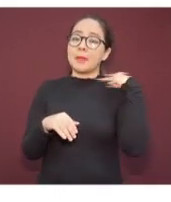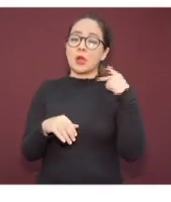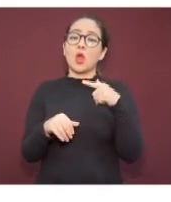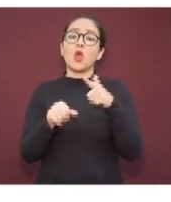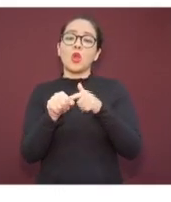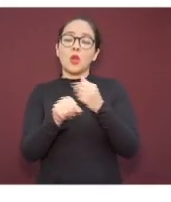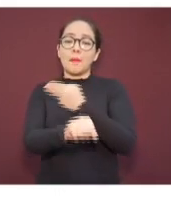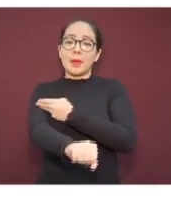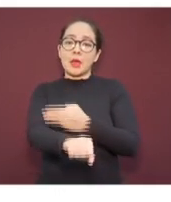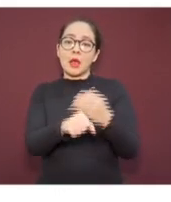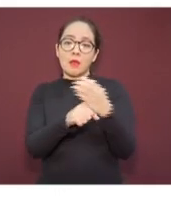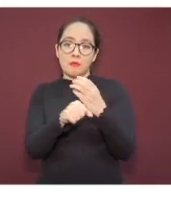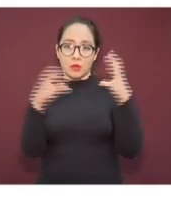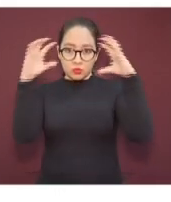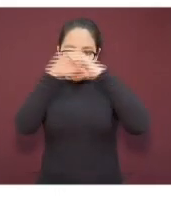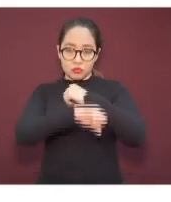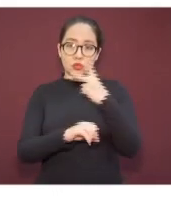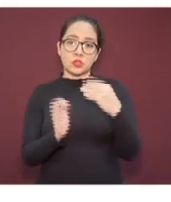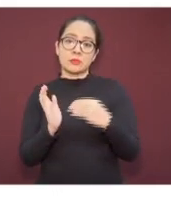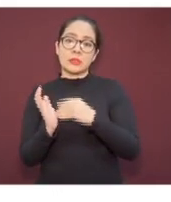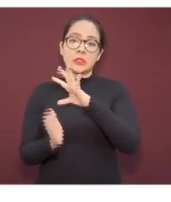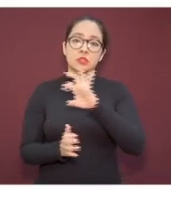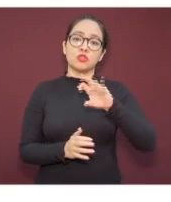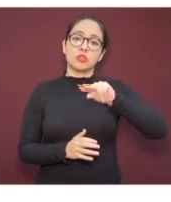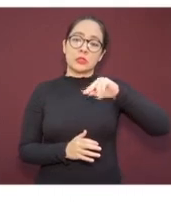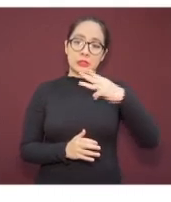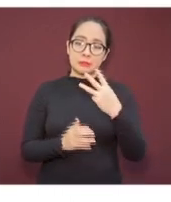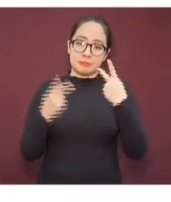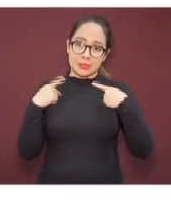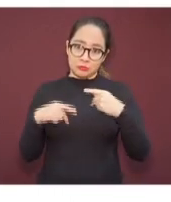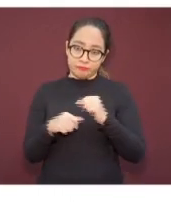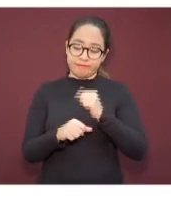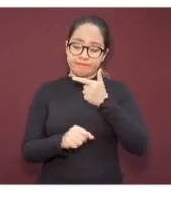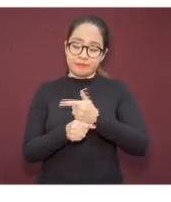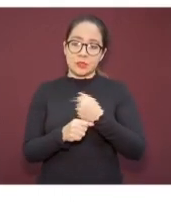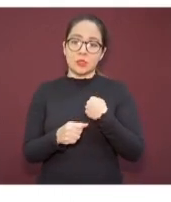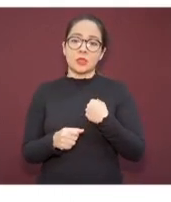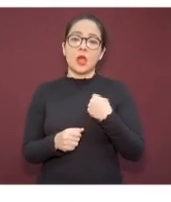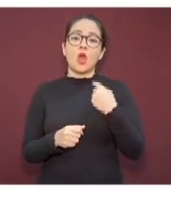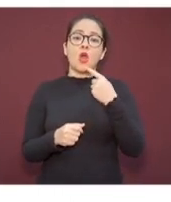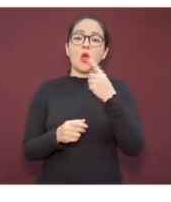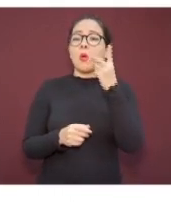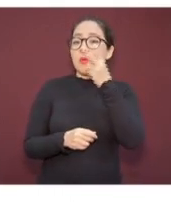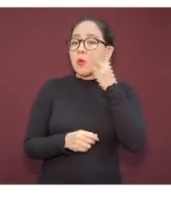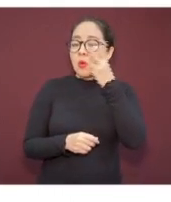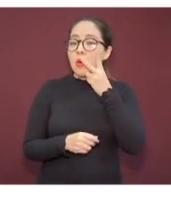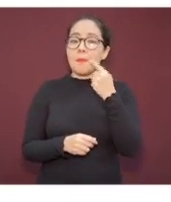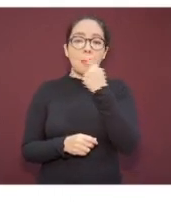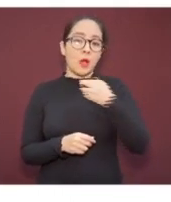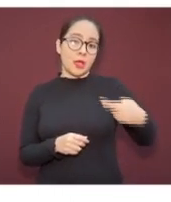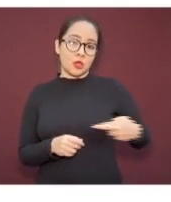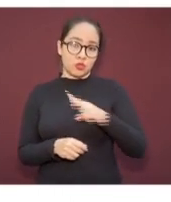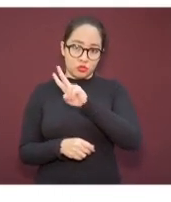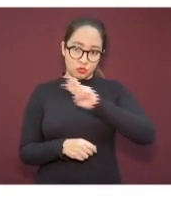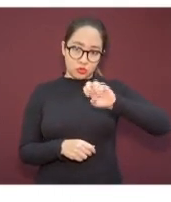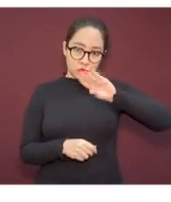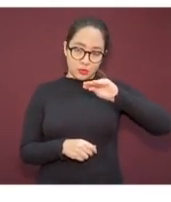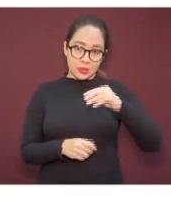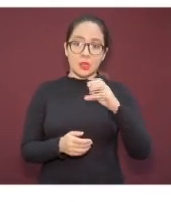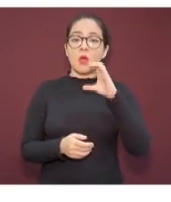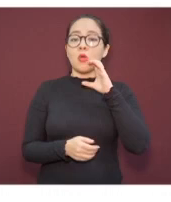583 casos positivos. En Granate, Boca del Río, con 290. Córdoba, con